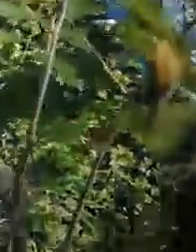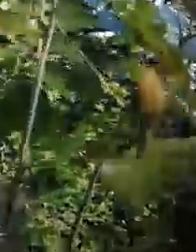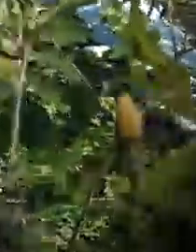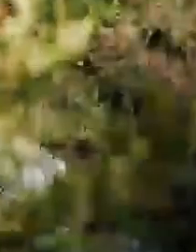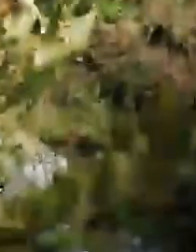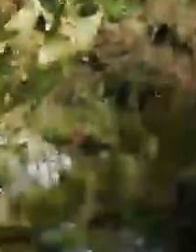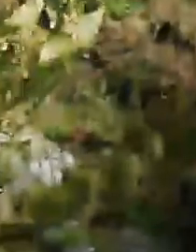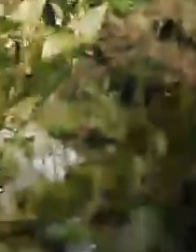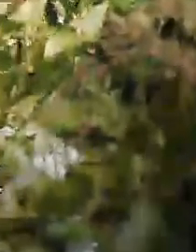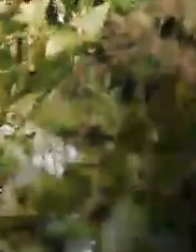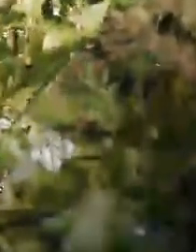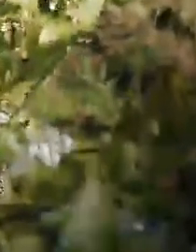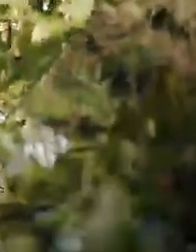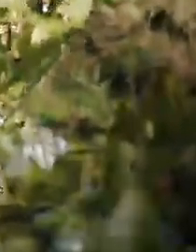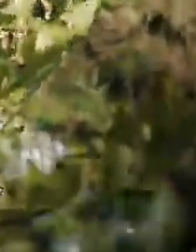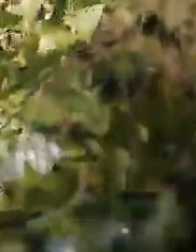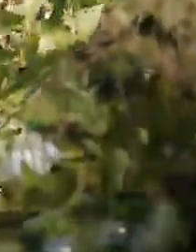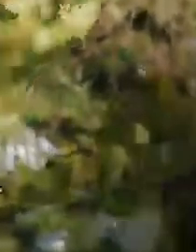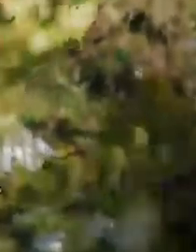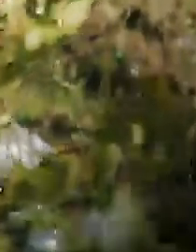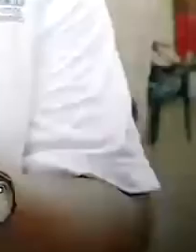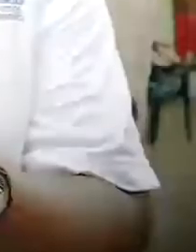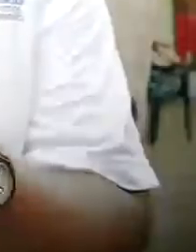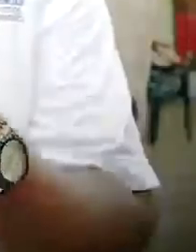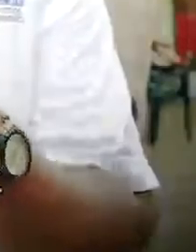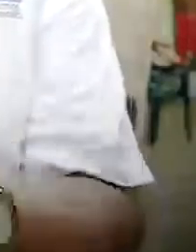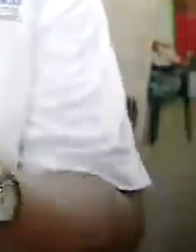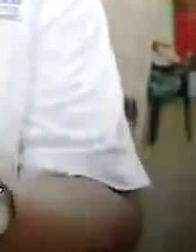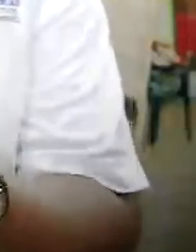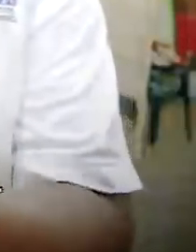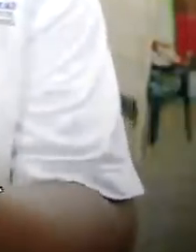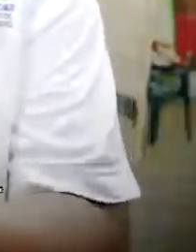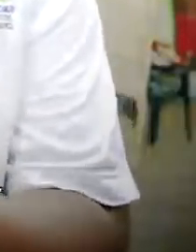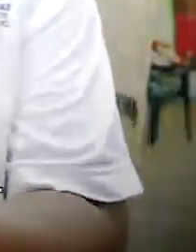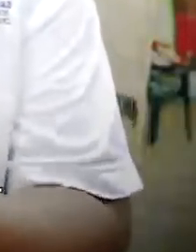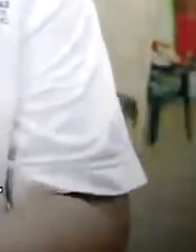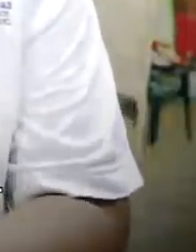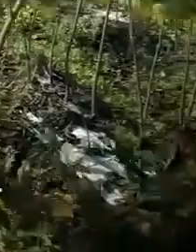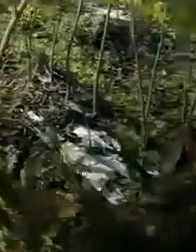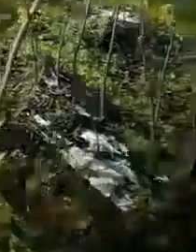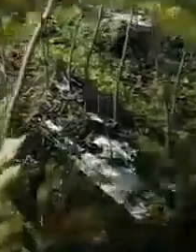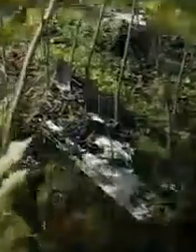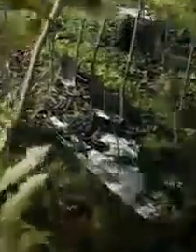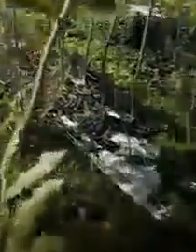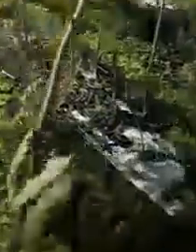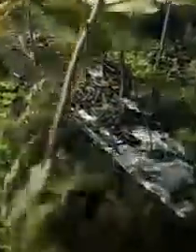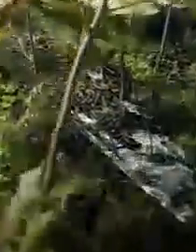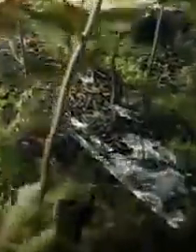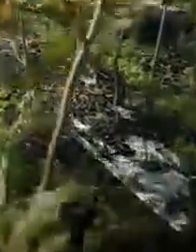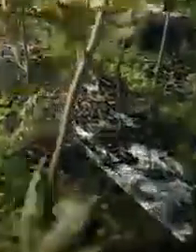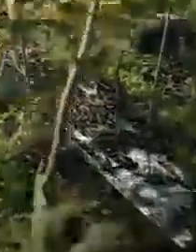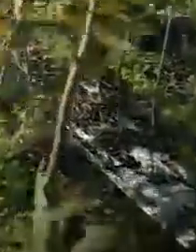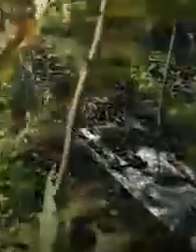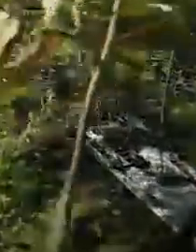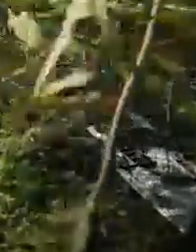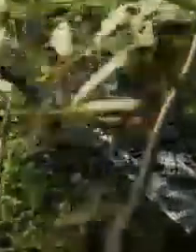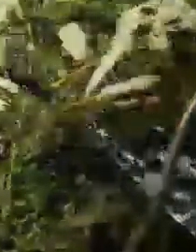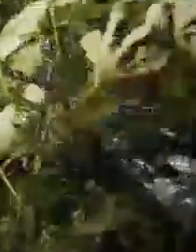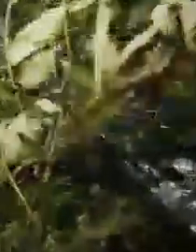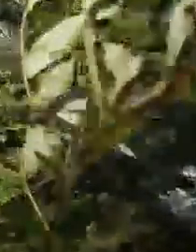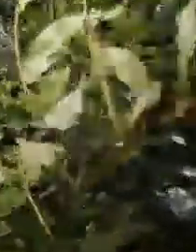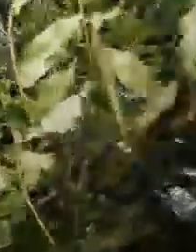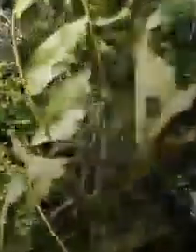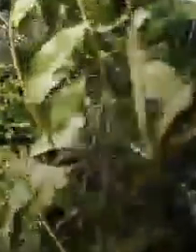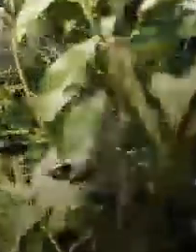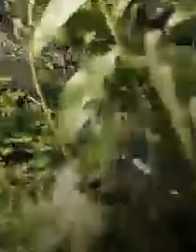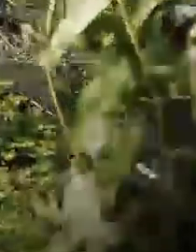familia, para que nuestros campos vuelvan a ser productivos. México es tu hogar. Hoy tienes más opciones